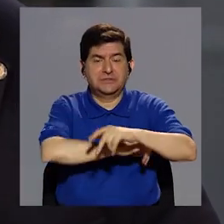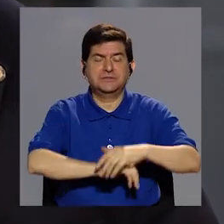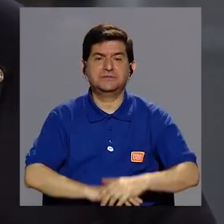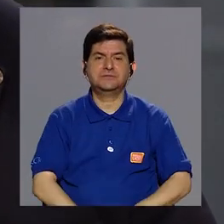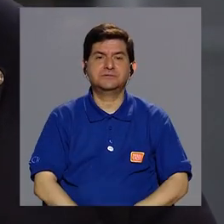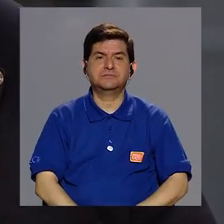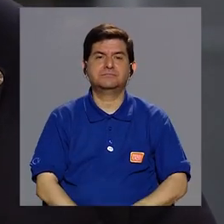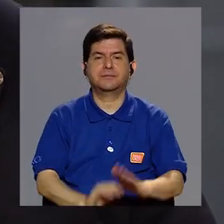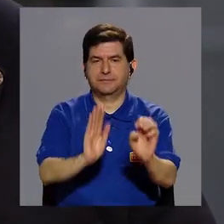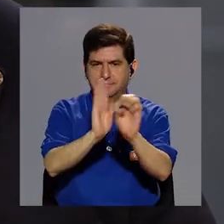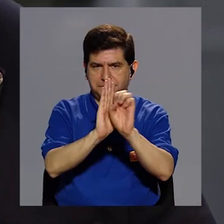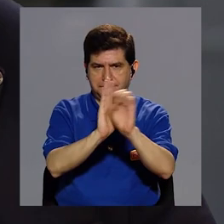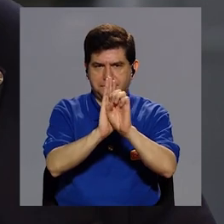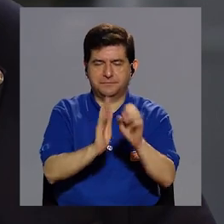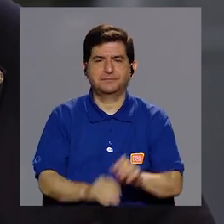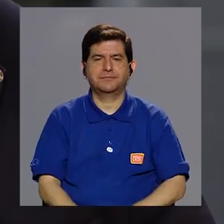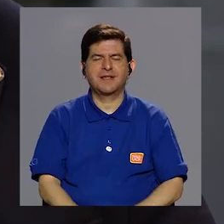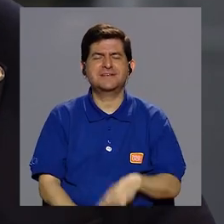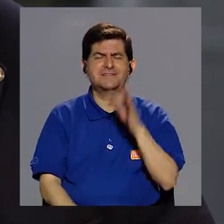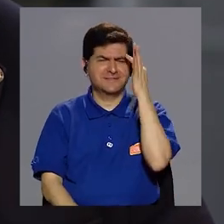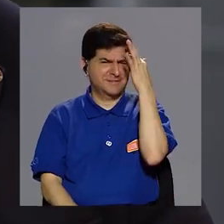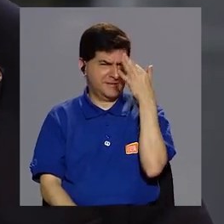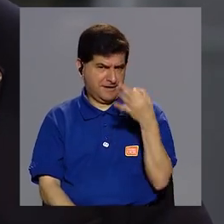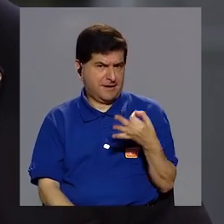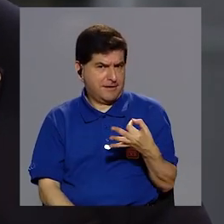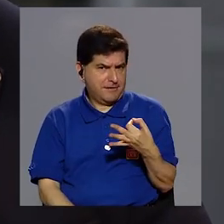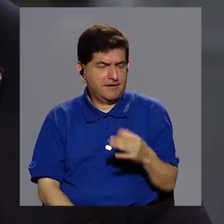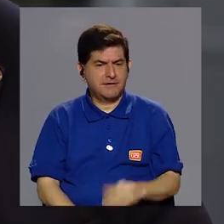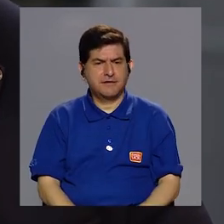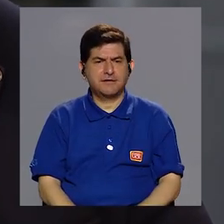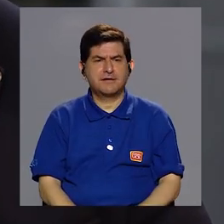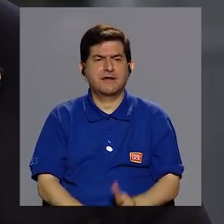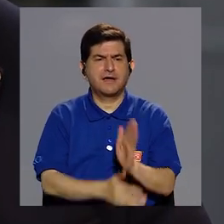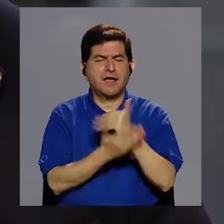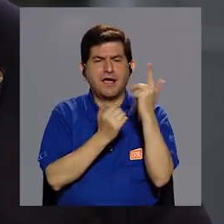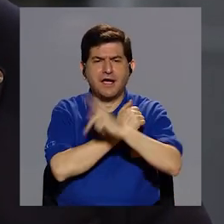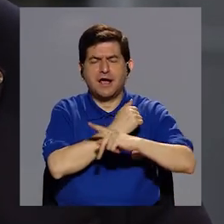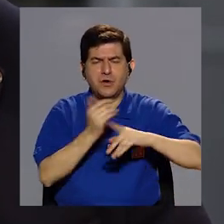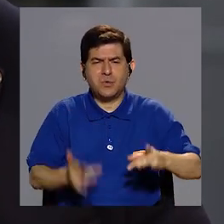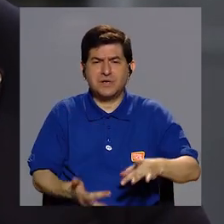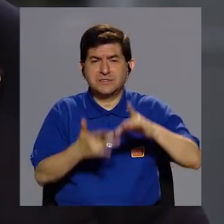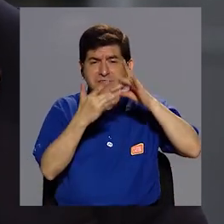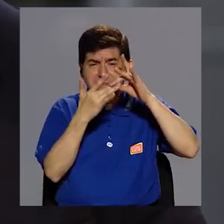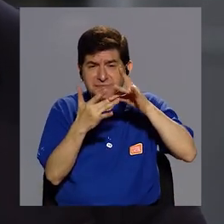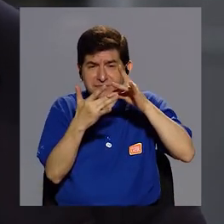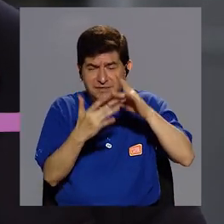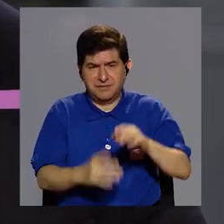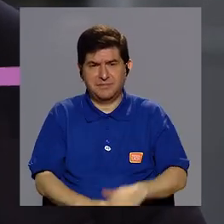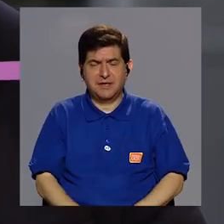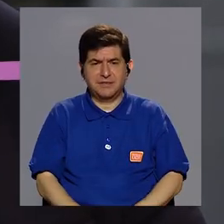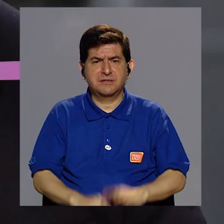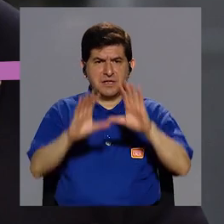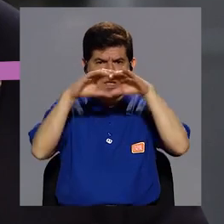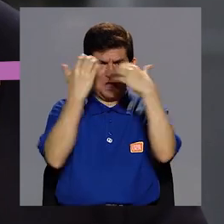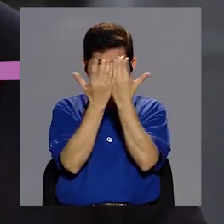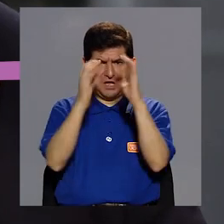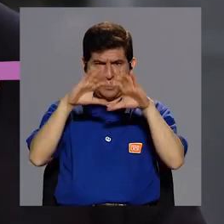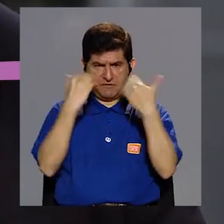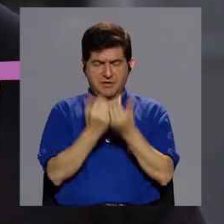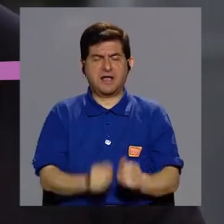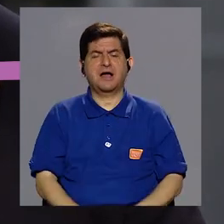los países. Por ejemplo, se estima que en algunos países, especialmente los